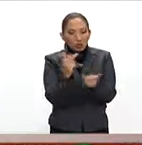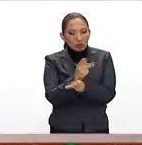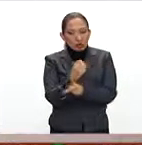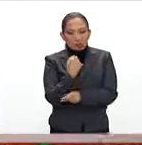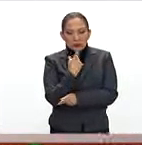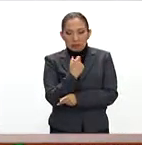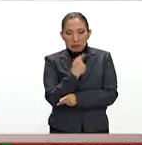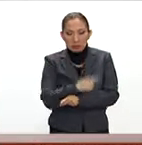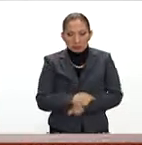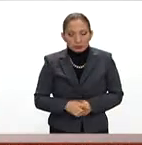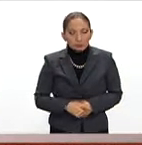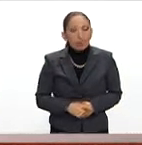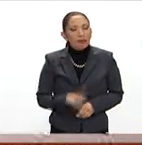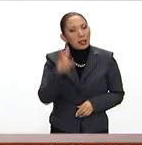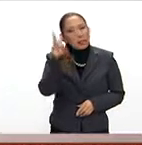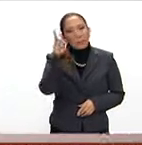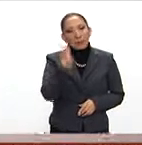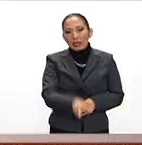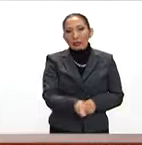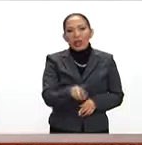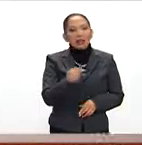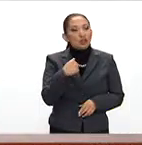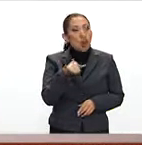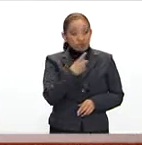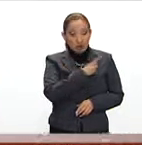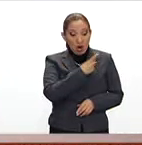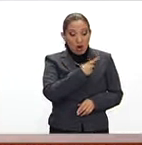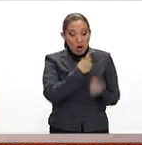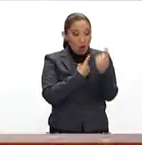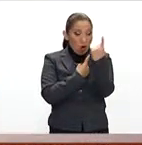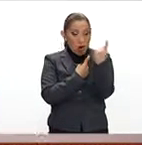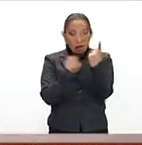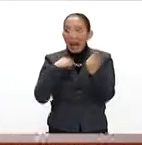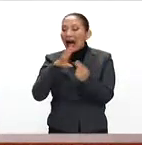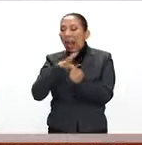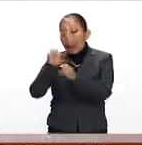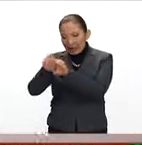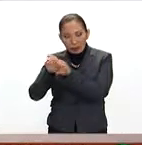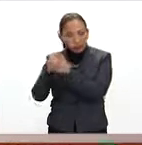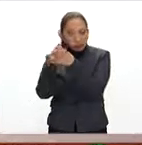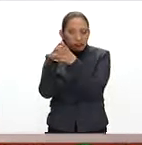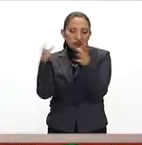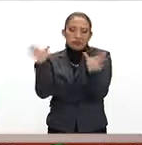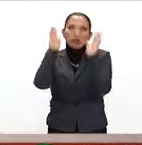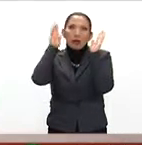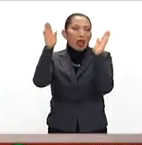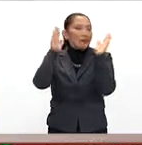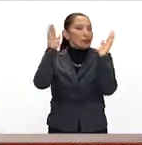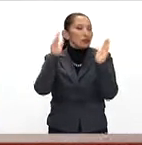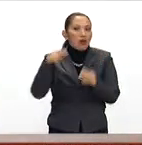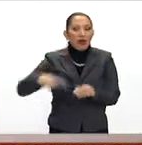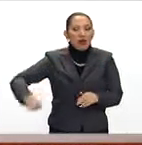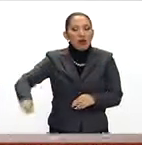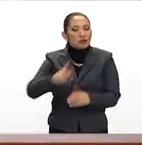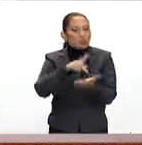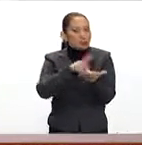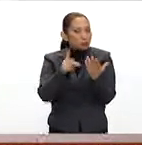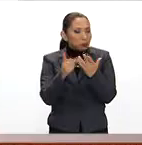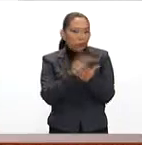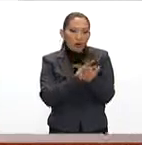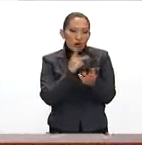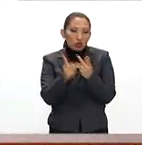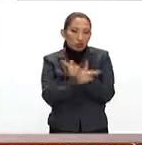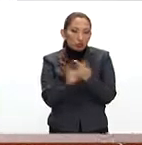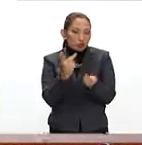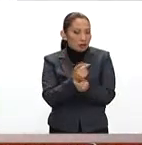con tecnología pouch. Y después algo que me di cuenta era que pues bueno, la tecnología también es un